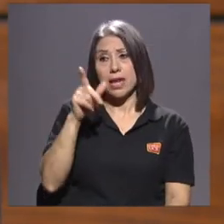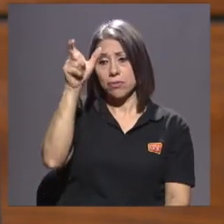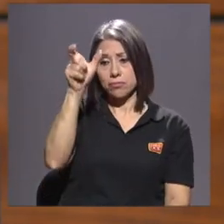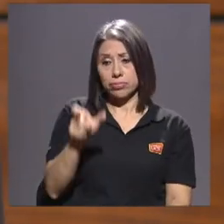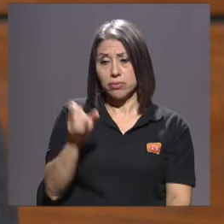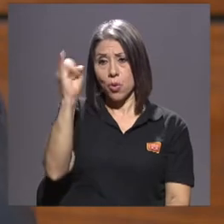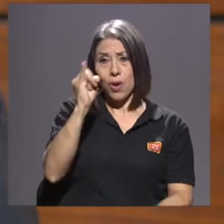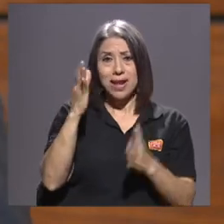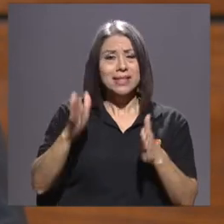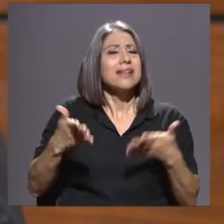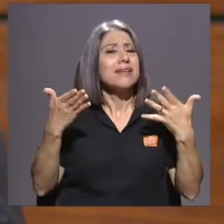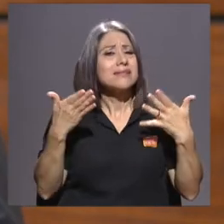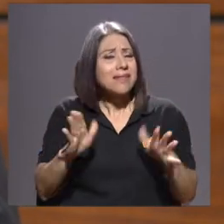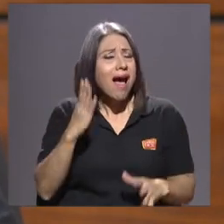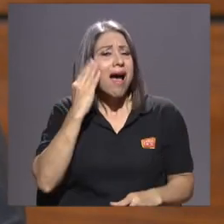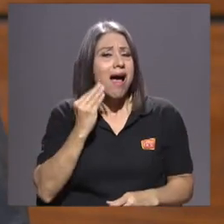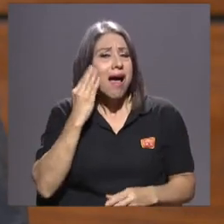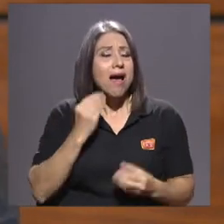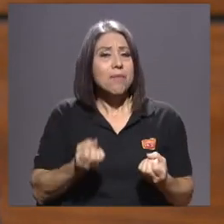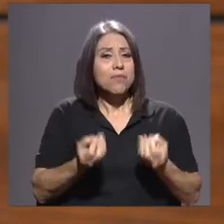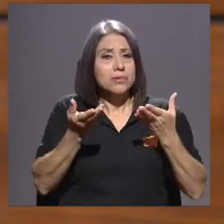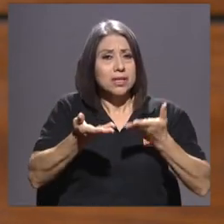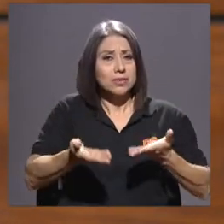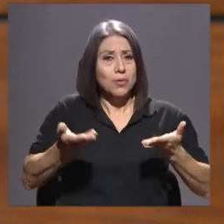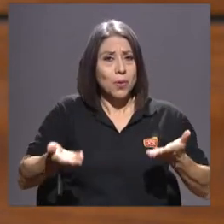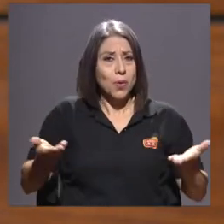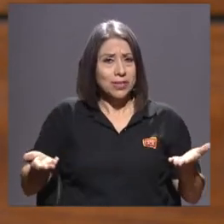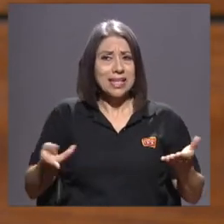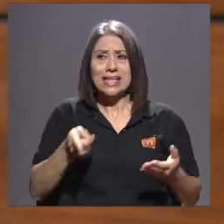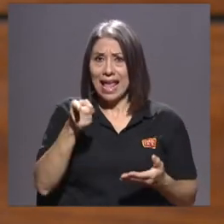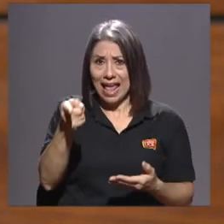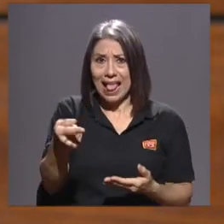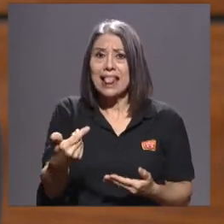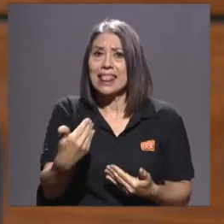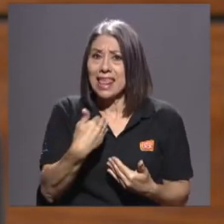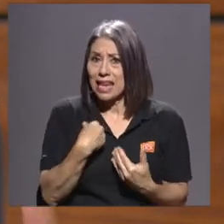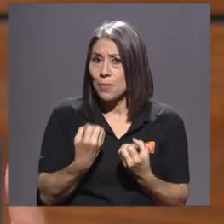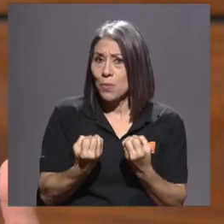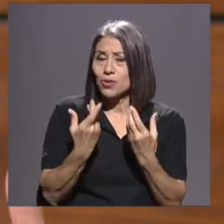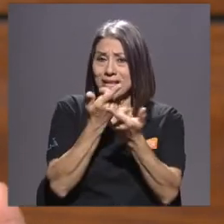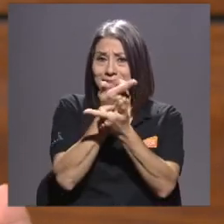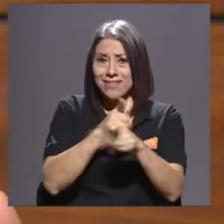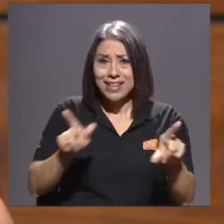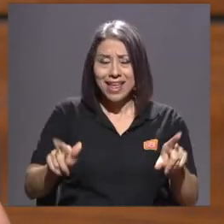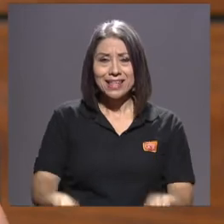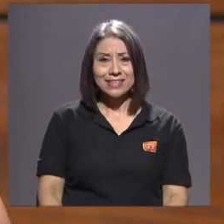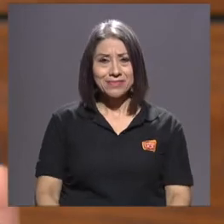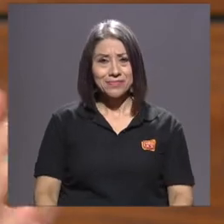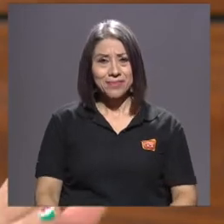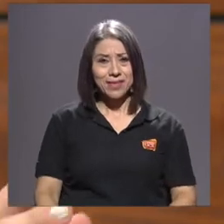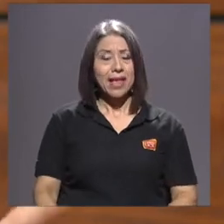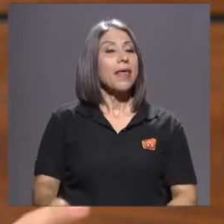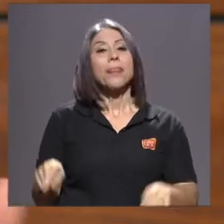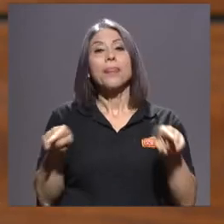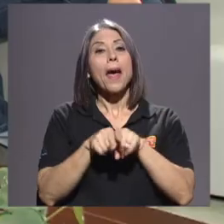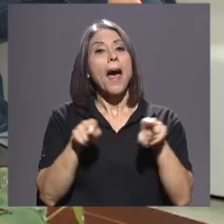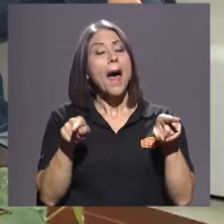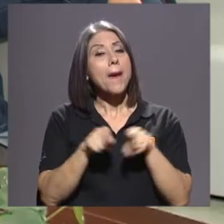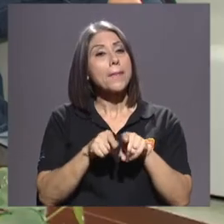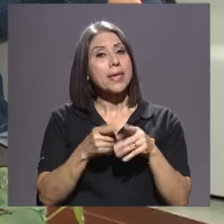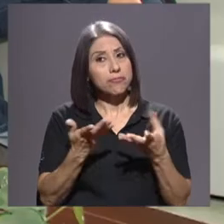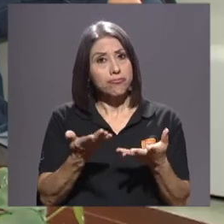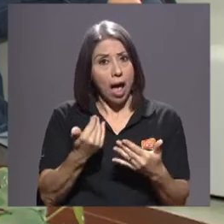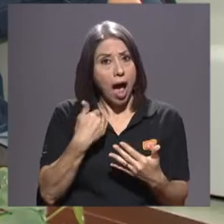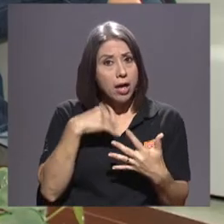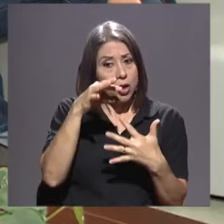ha visto muchas cosas, en donde se toma muchas libertades. También, Camilo, es importante que habrá opciones